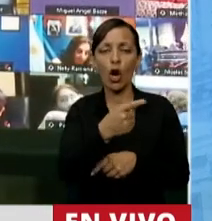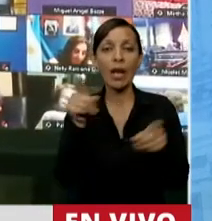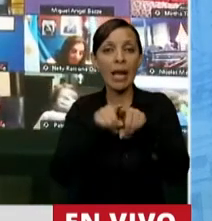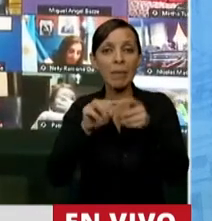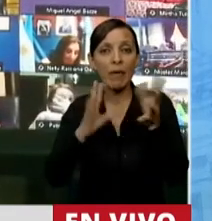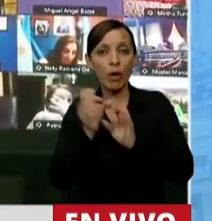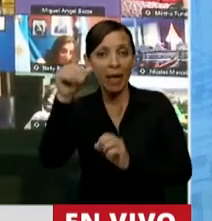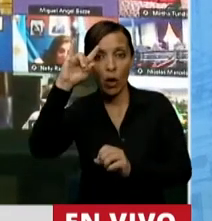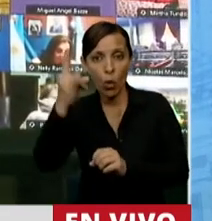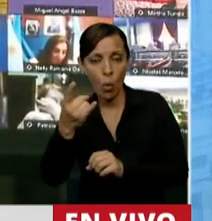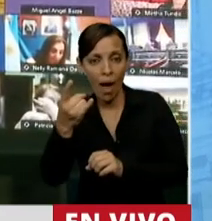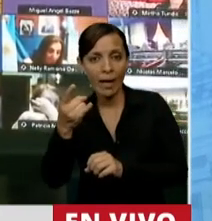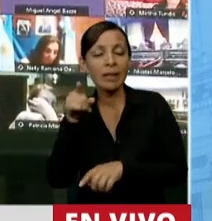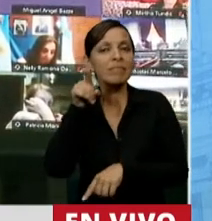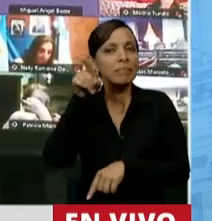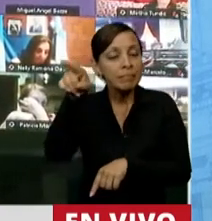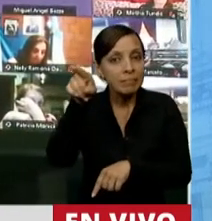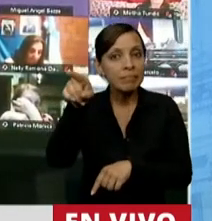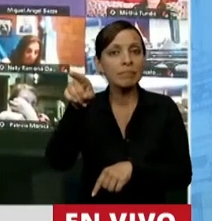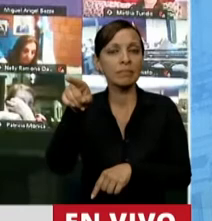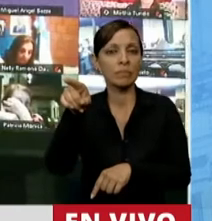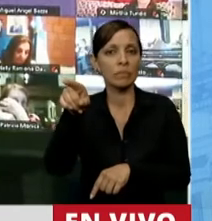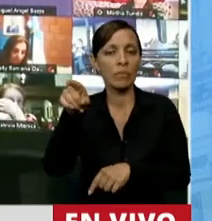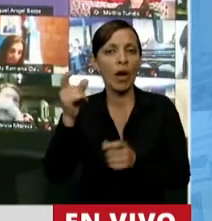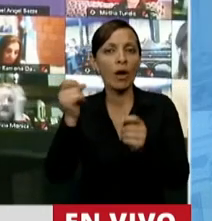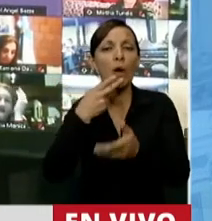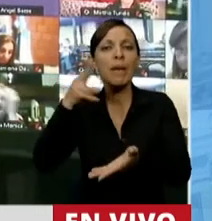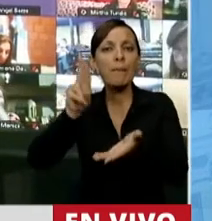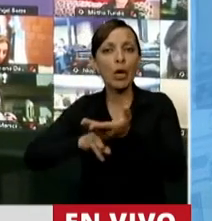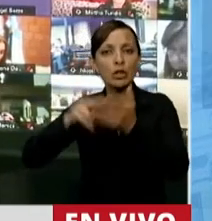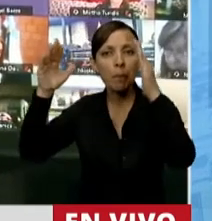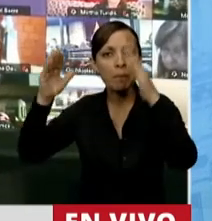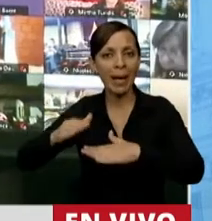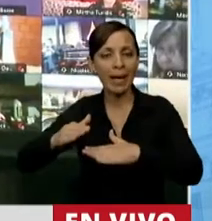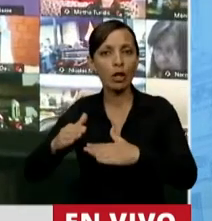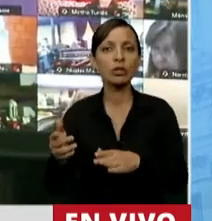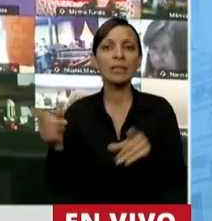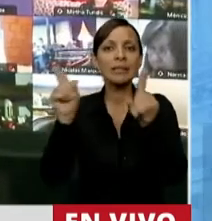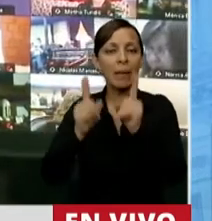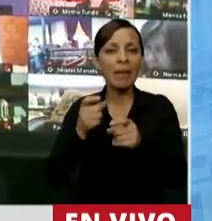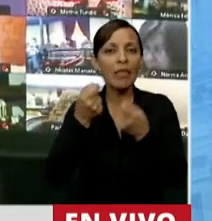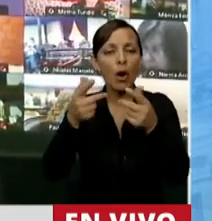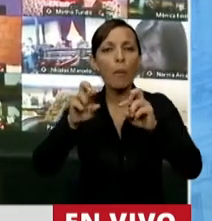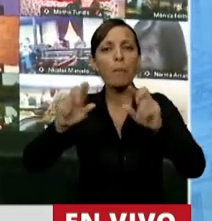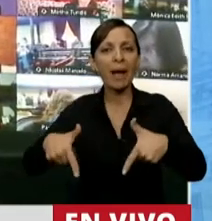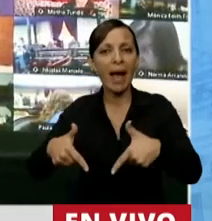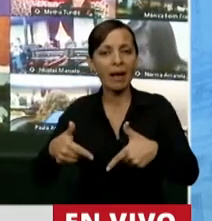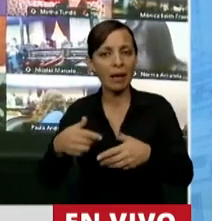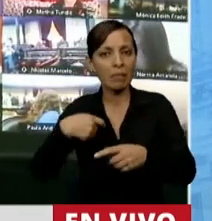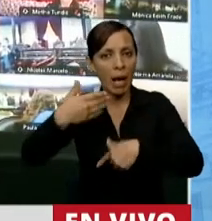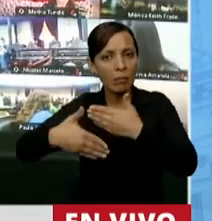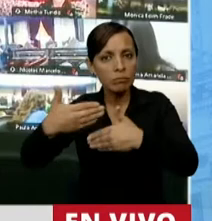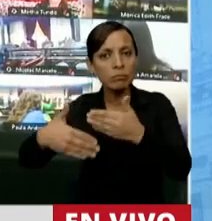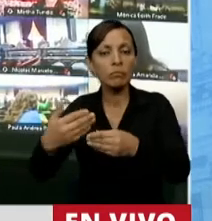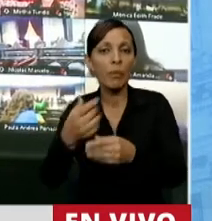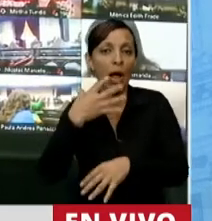Uruguay, no solamente redujo impuestos, sino que también estableció un plan de austeridad y la verdad,